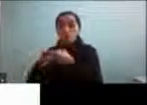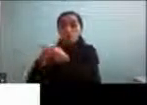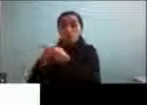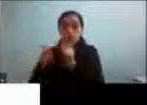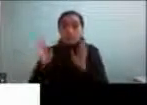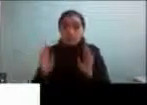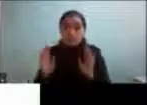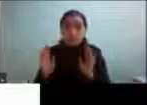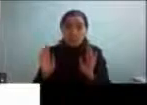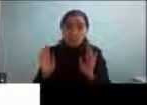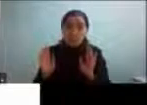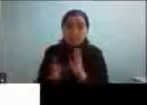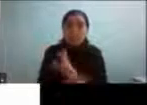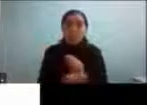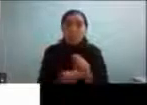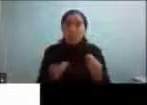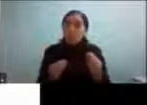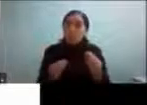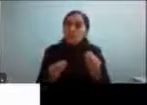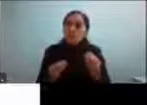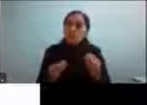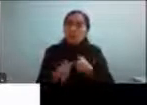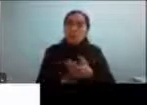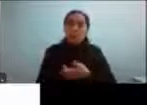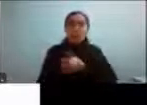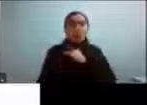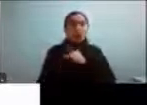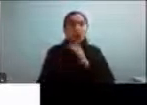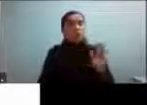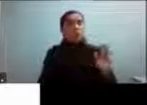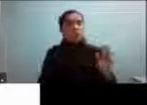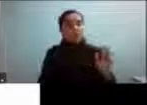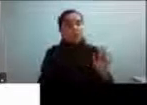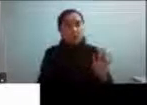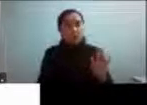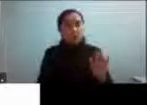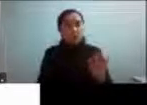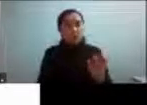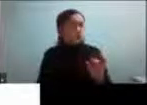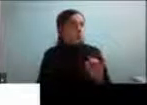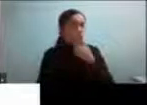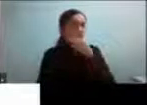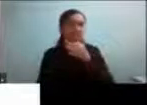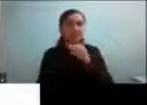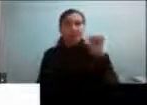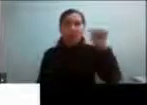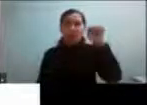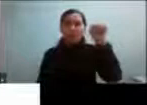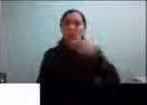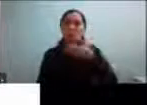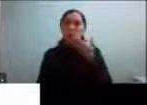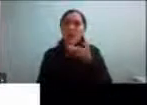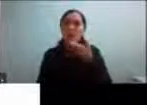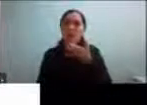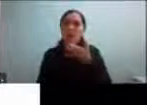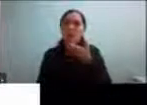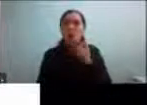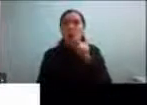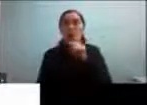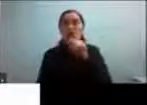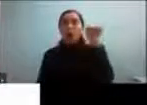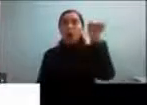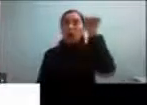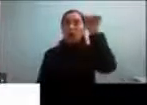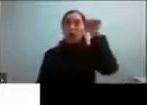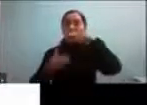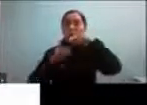muchos de ellos se sentían también bastante ofendidos con esta idea de hablar de un autismo leve o severo o de alto funcionamiento no les